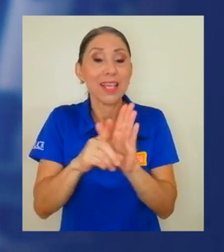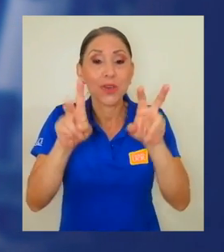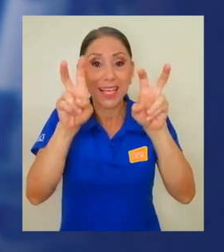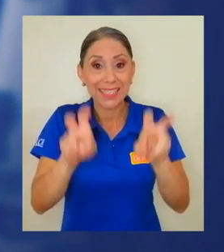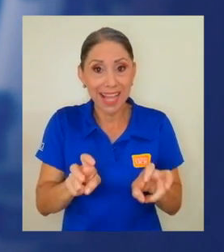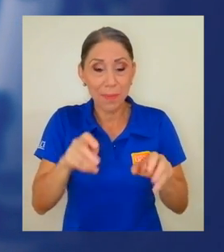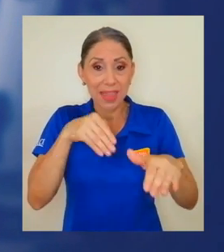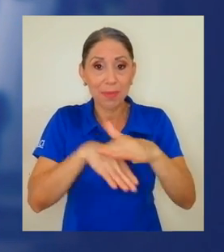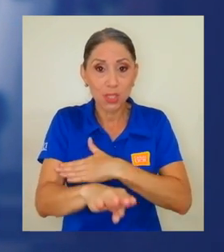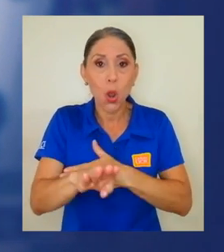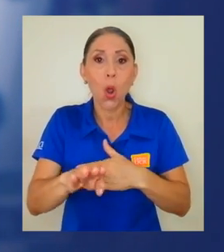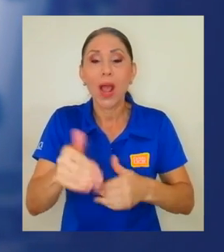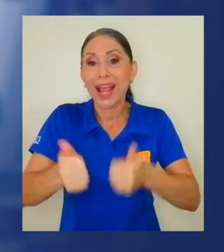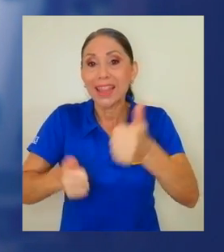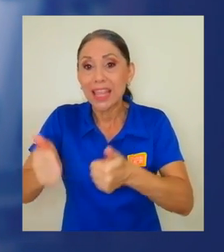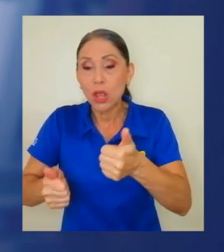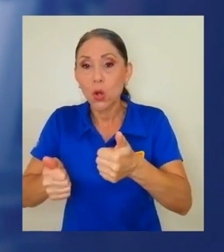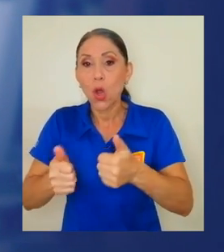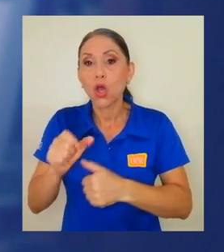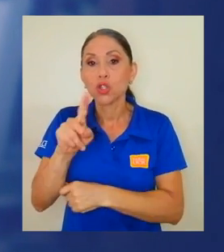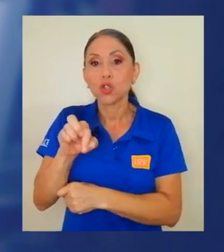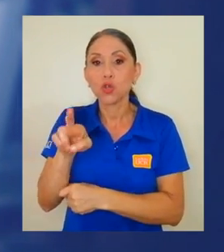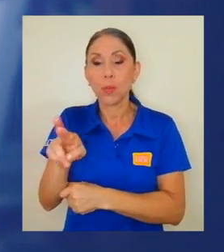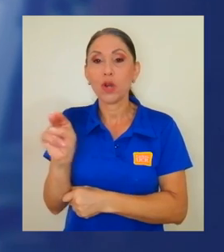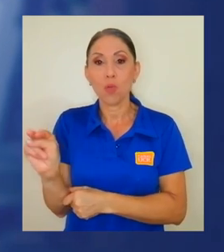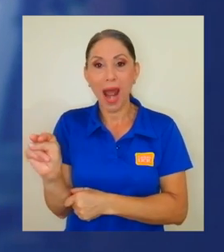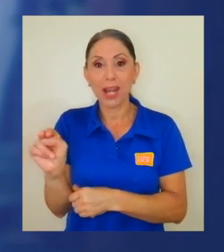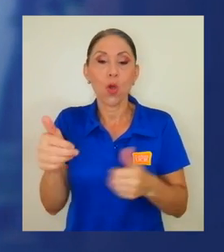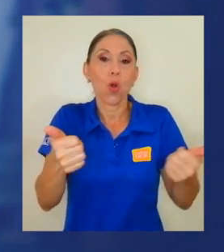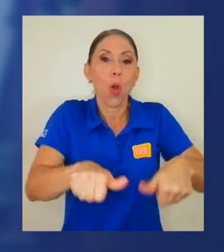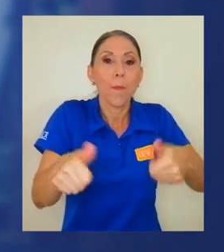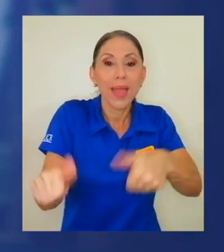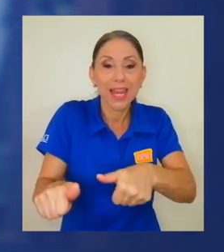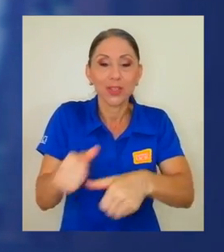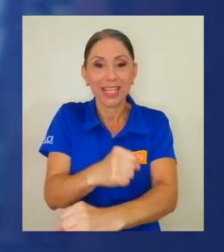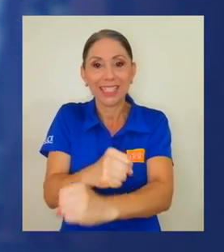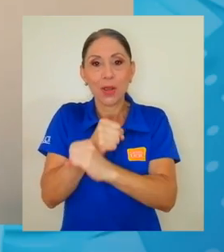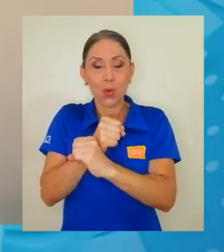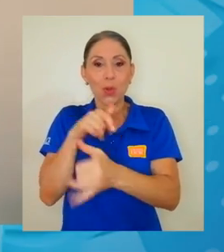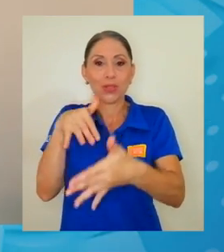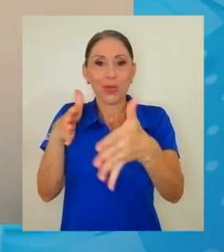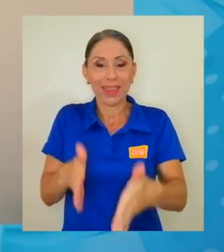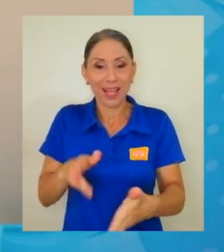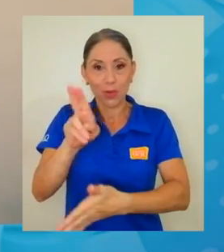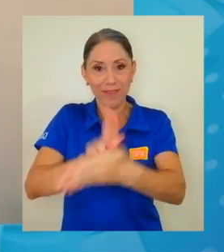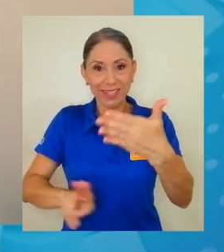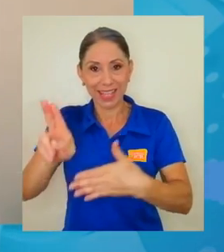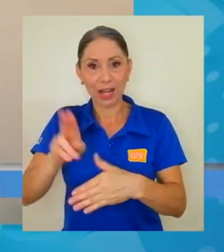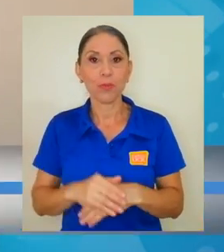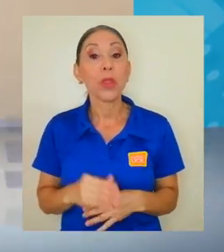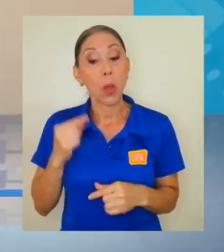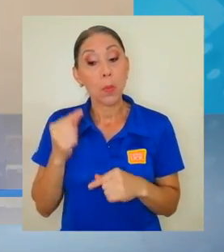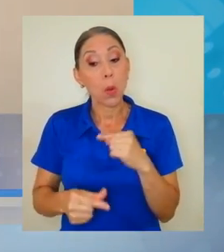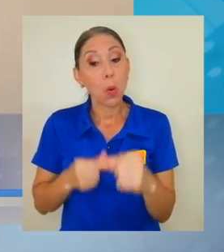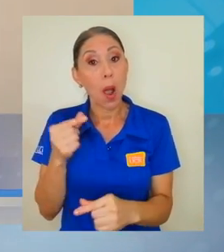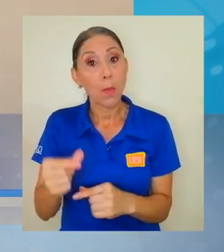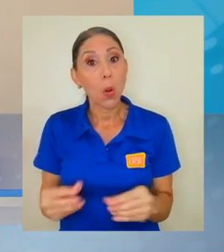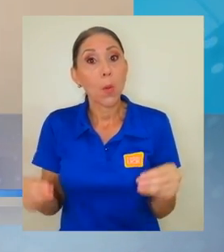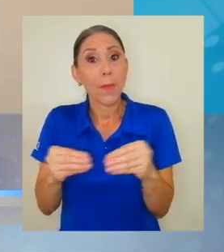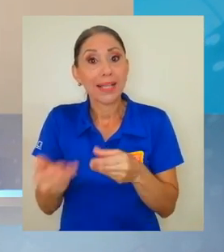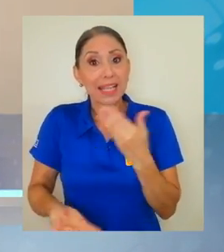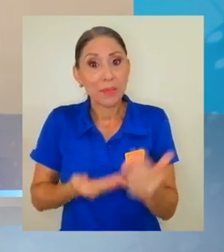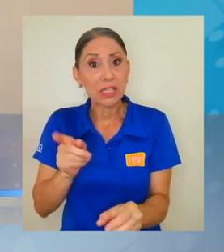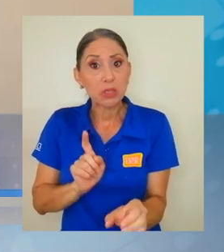candidatura, supernumario, convenios y seguro voluntario estudiantil. Poco a poco hemos venido incluyendo más servicios